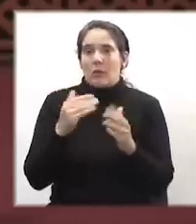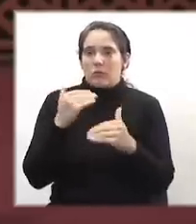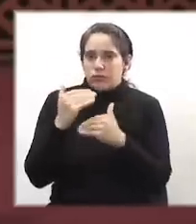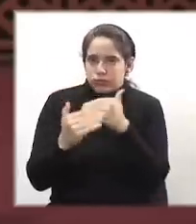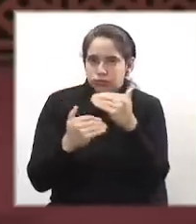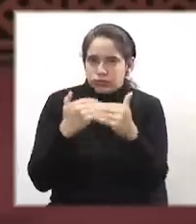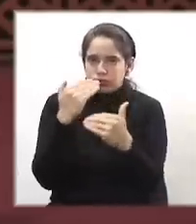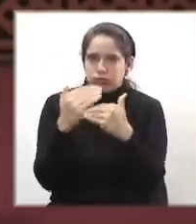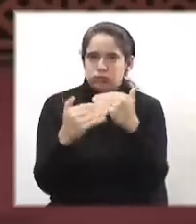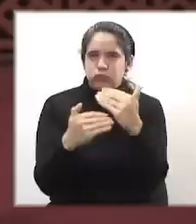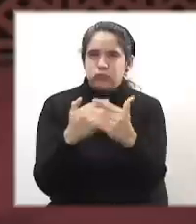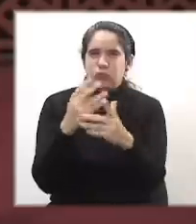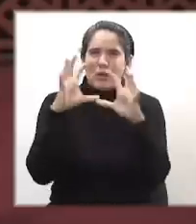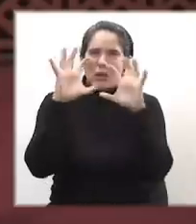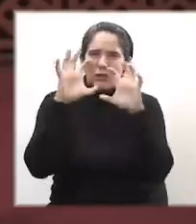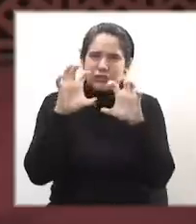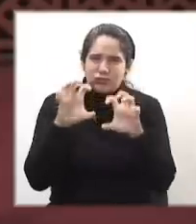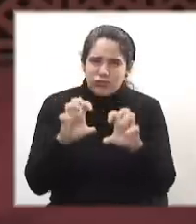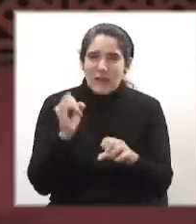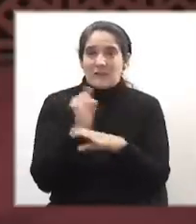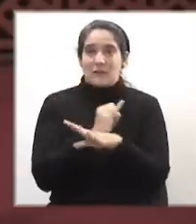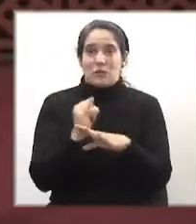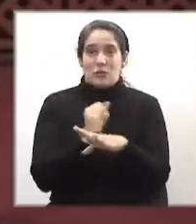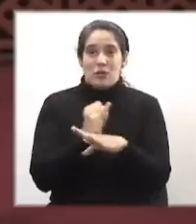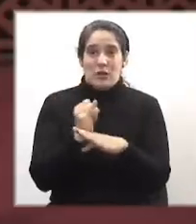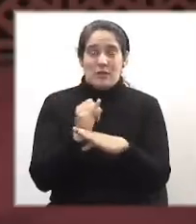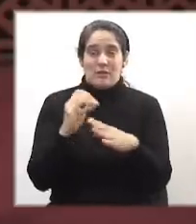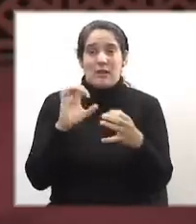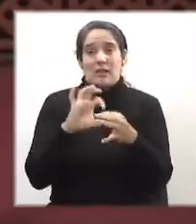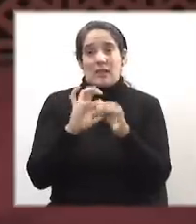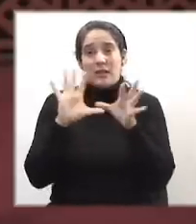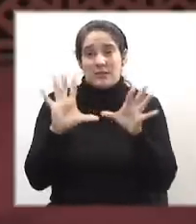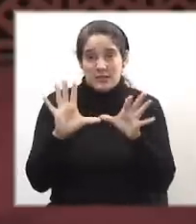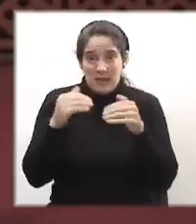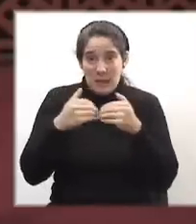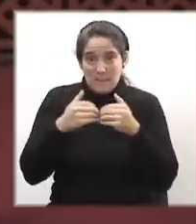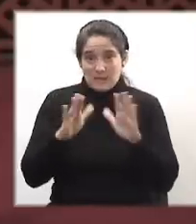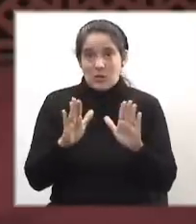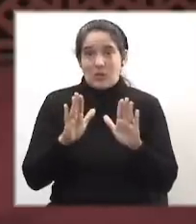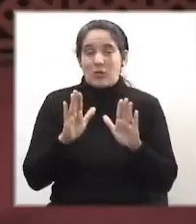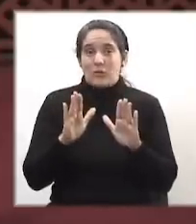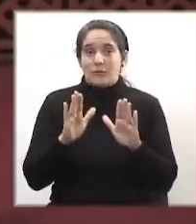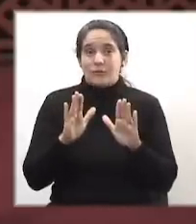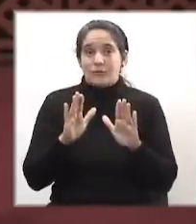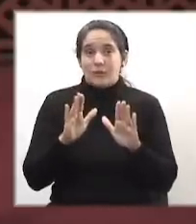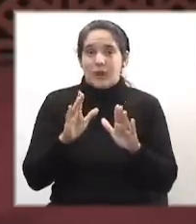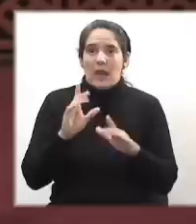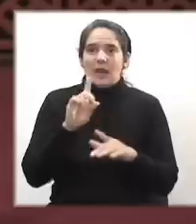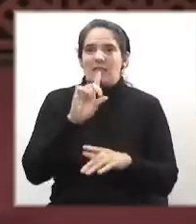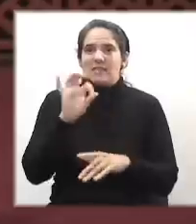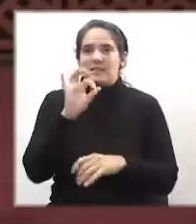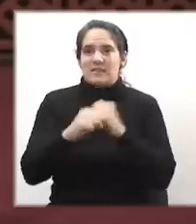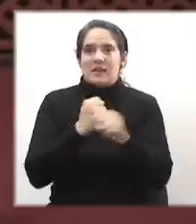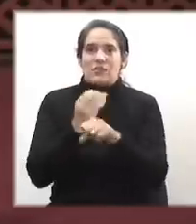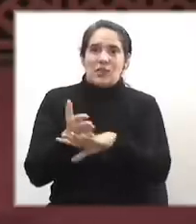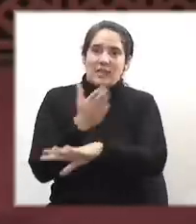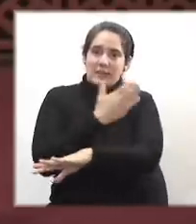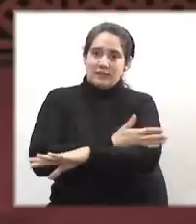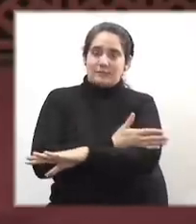proceso de deterioro de las instituciones democráticas que comenzó más de una década antes.